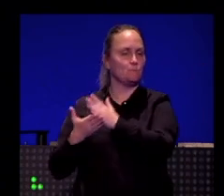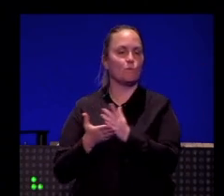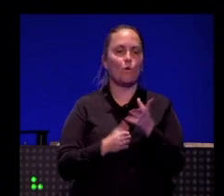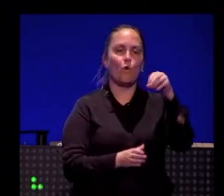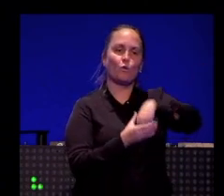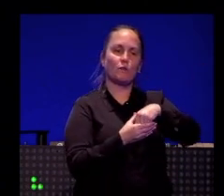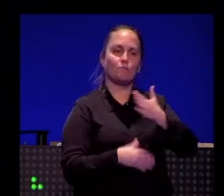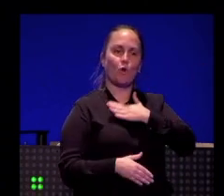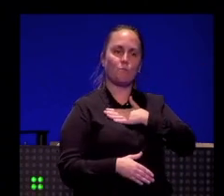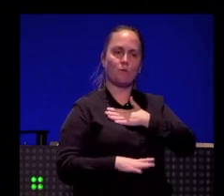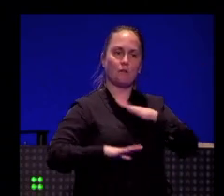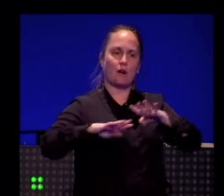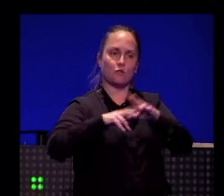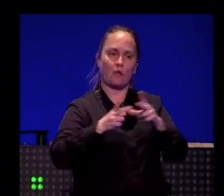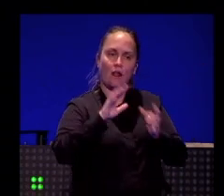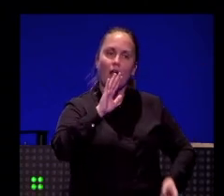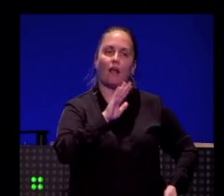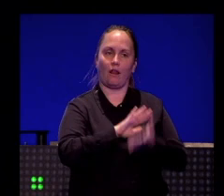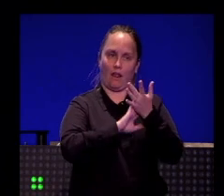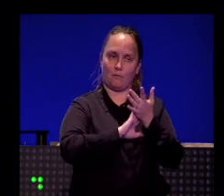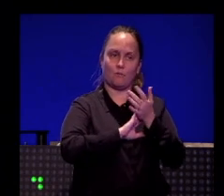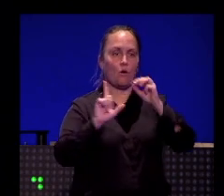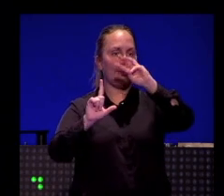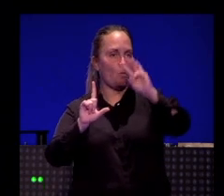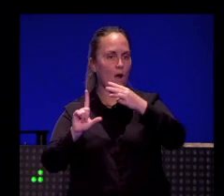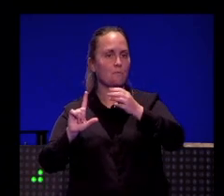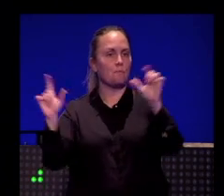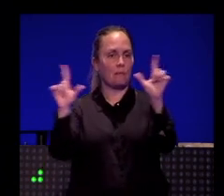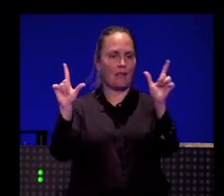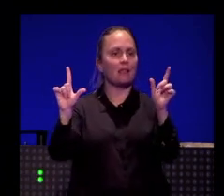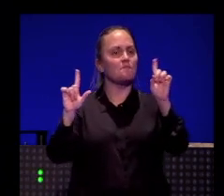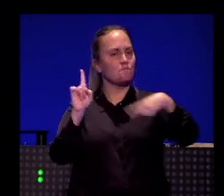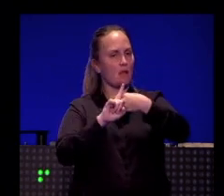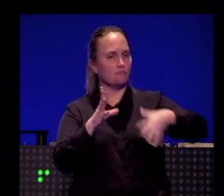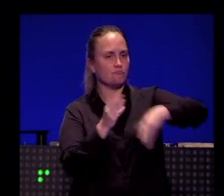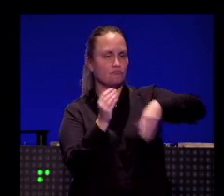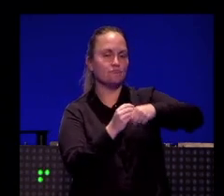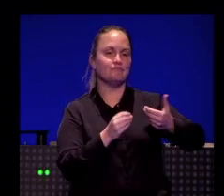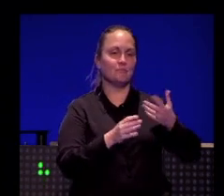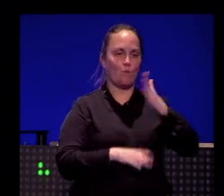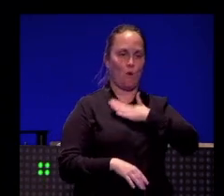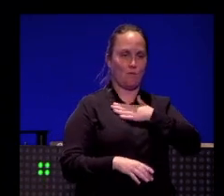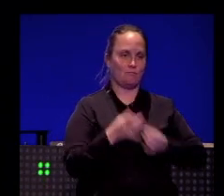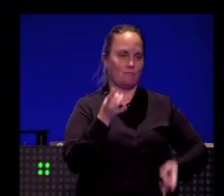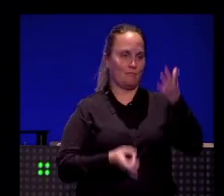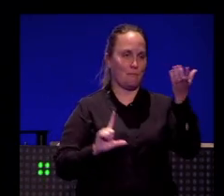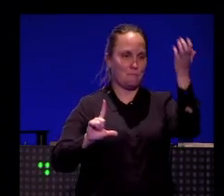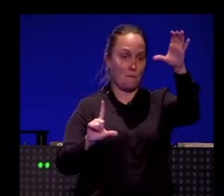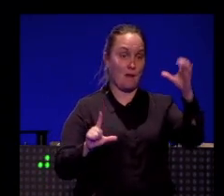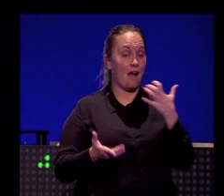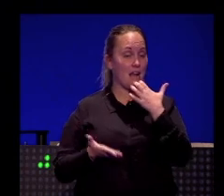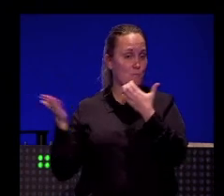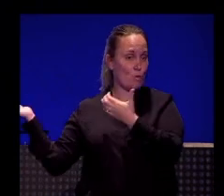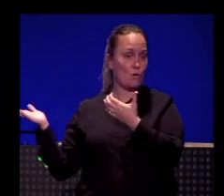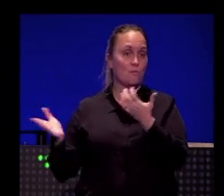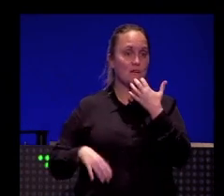para redes sociales. Más allá de nuestra web y el contenido en pantalla, hacemos mucho contenido propio. Aquí hay un par de ejemplos, como